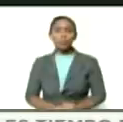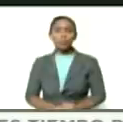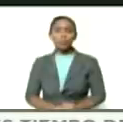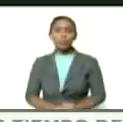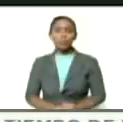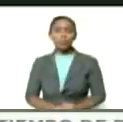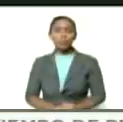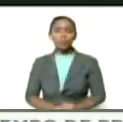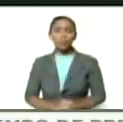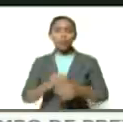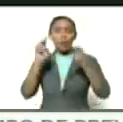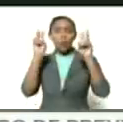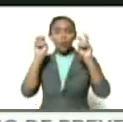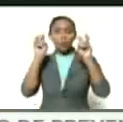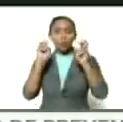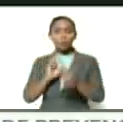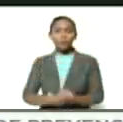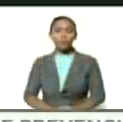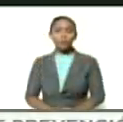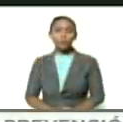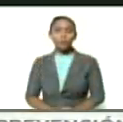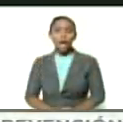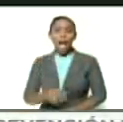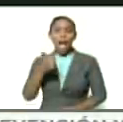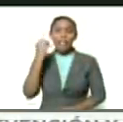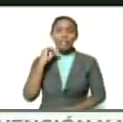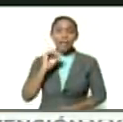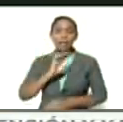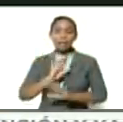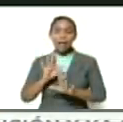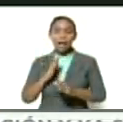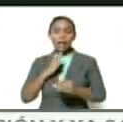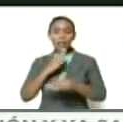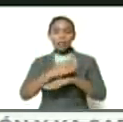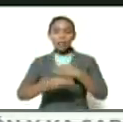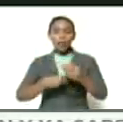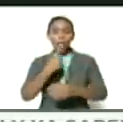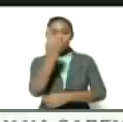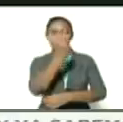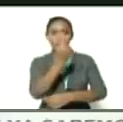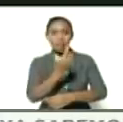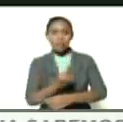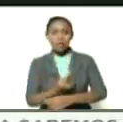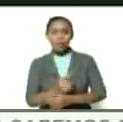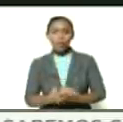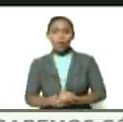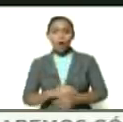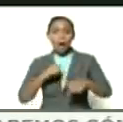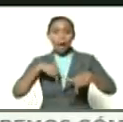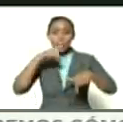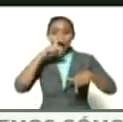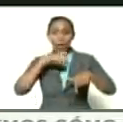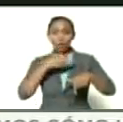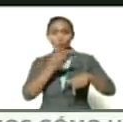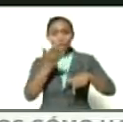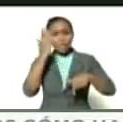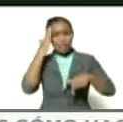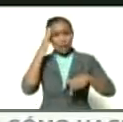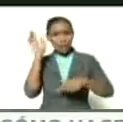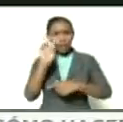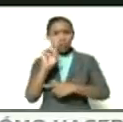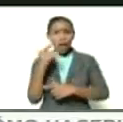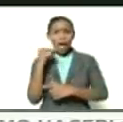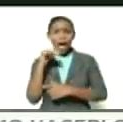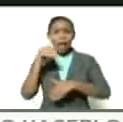lo nuevo ayer estuvimos haciendo el diseño este año ustedes saben Venezuela tiene